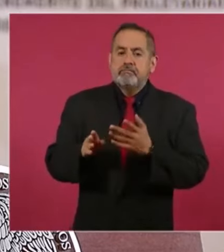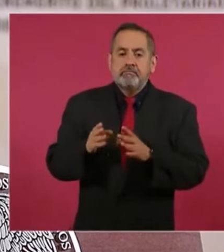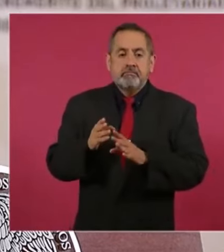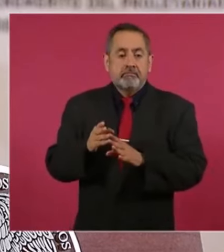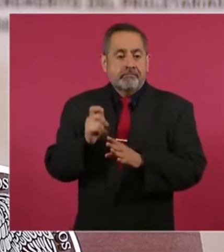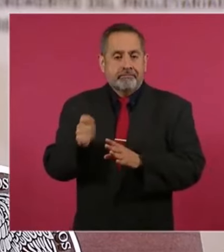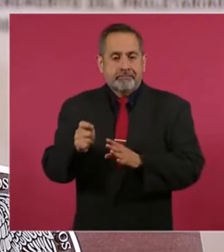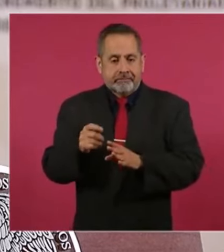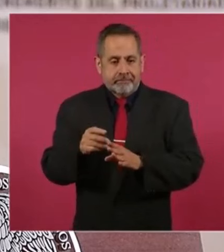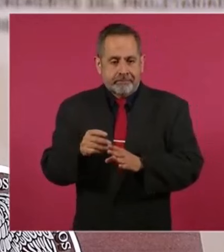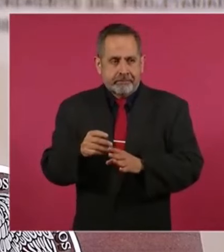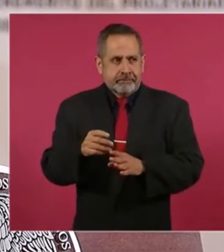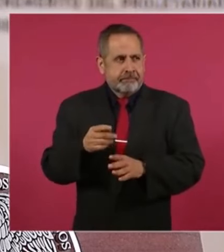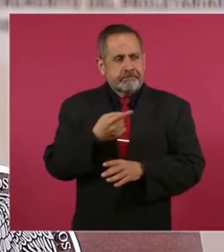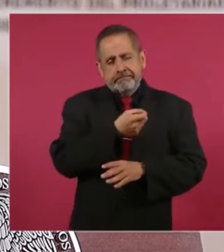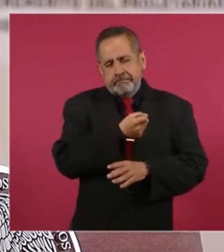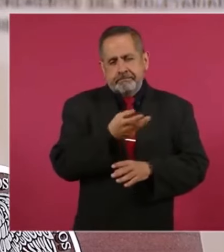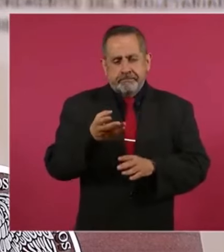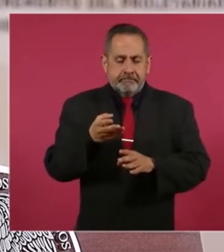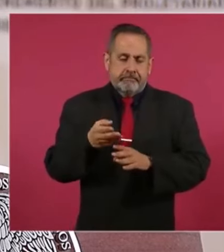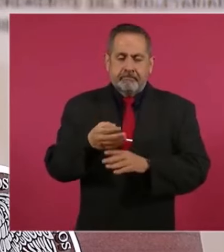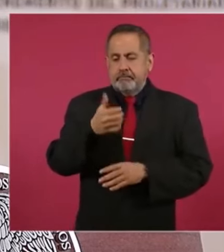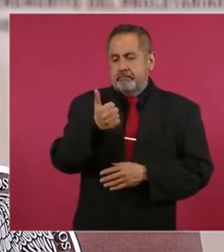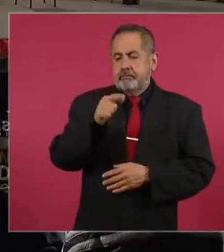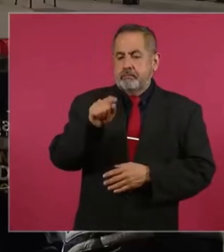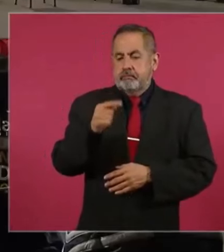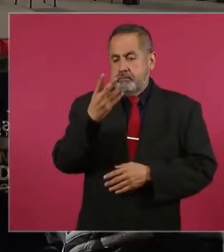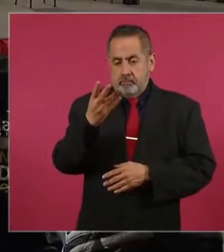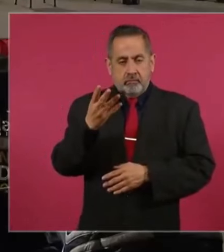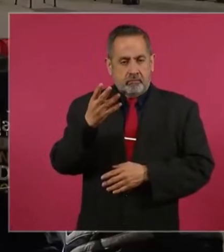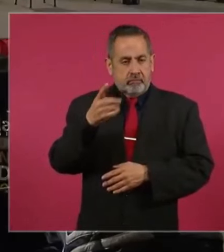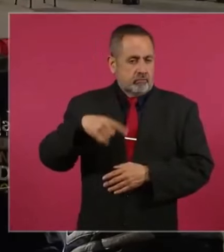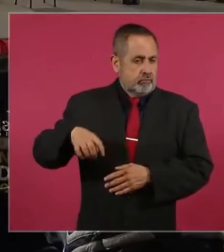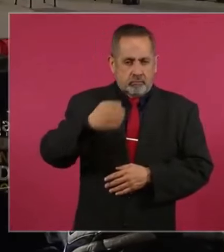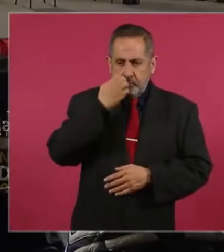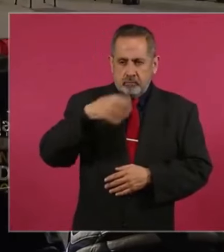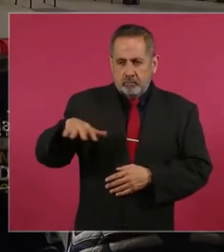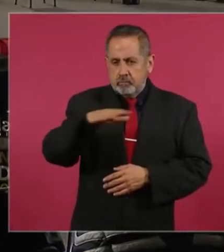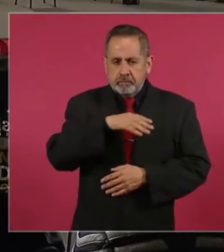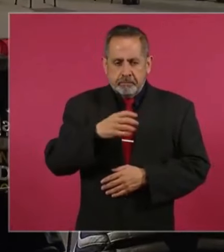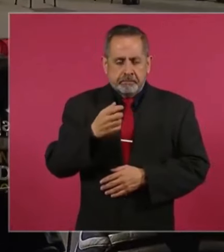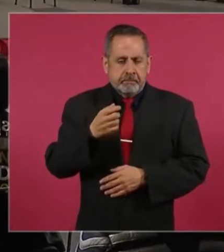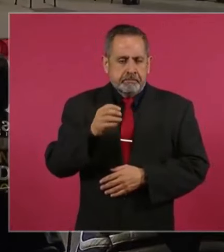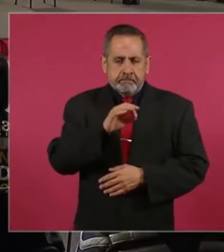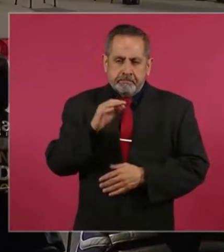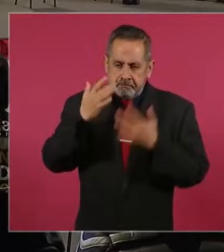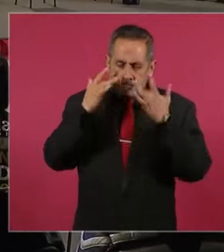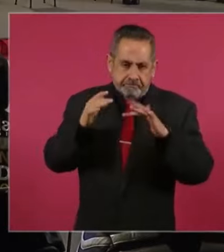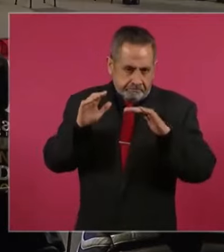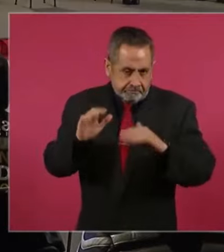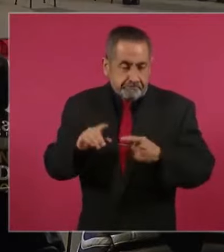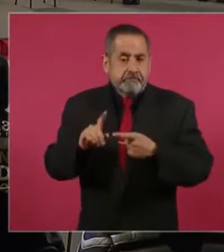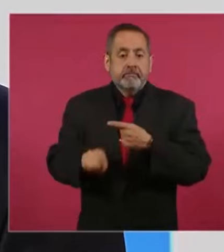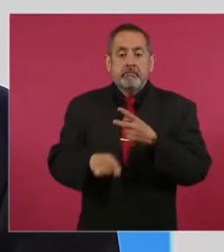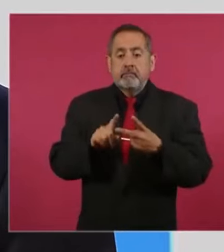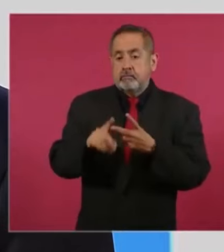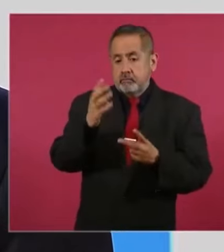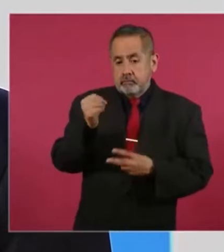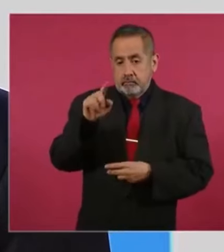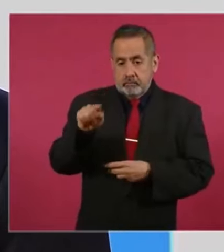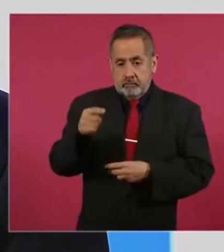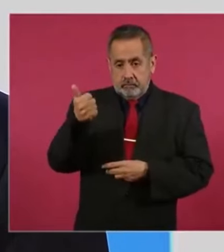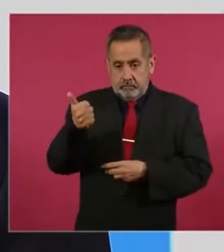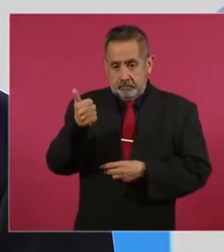de abandono es de 6.4 en la educación pública y del 9.6 en